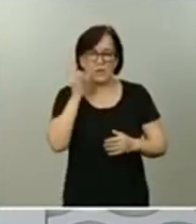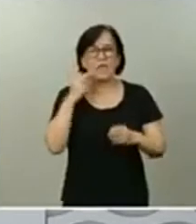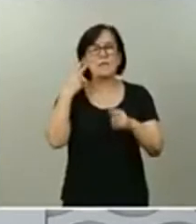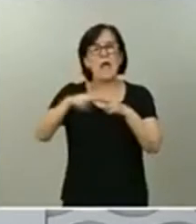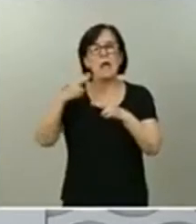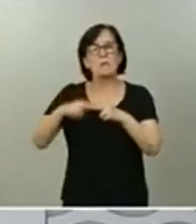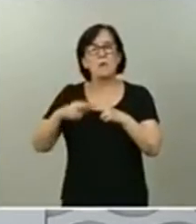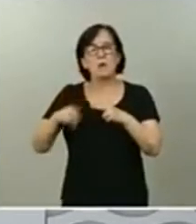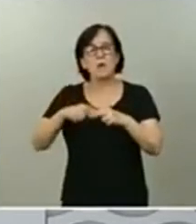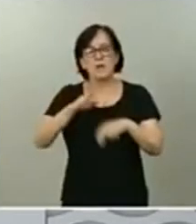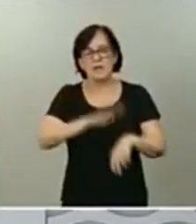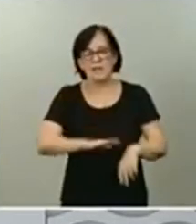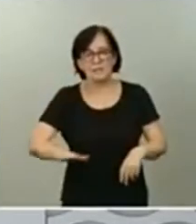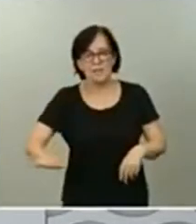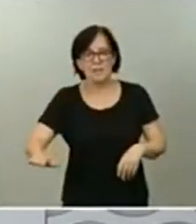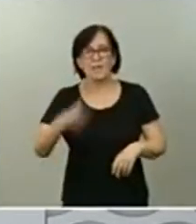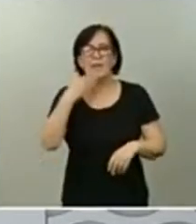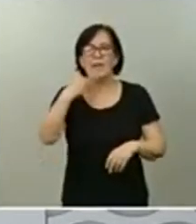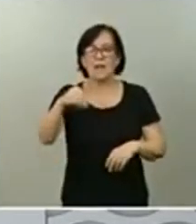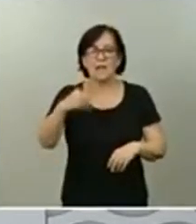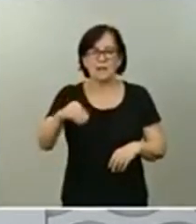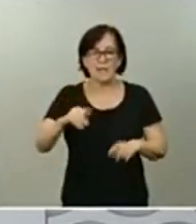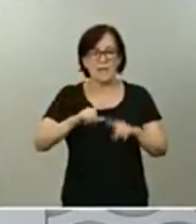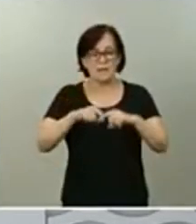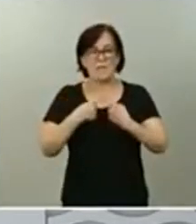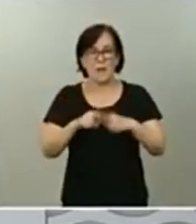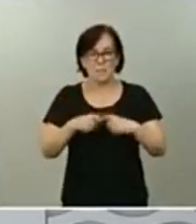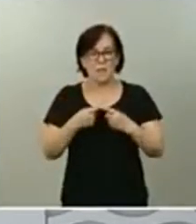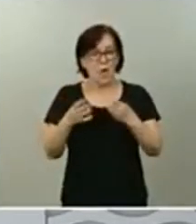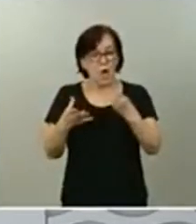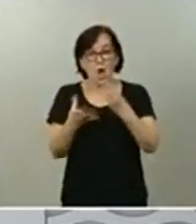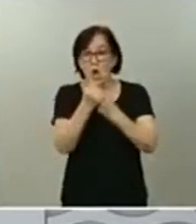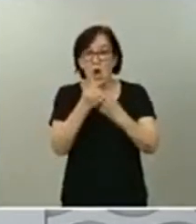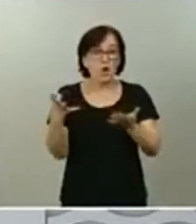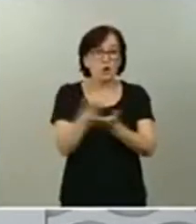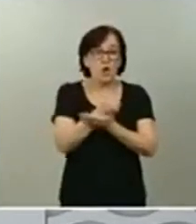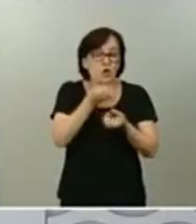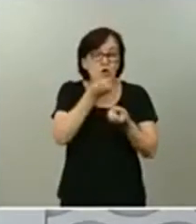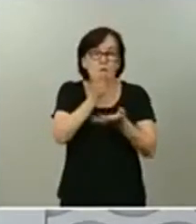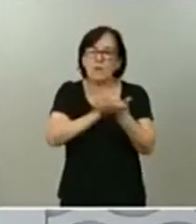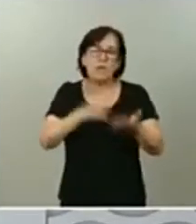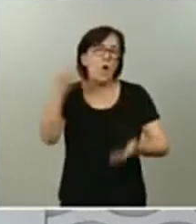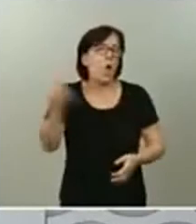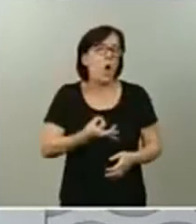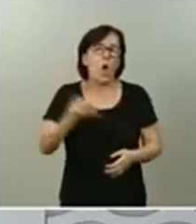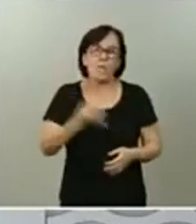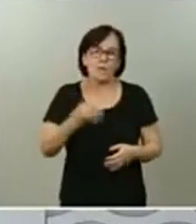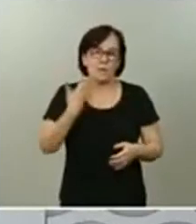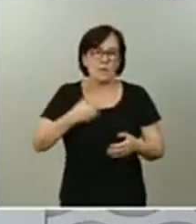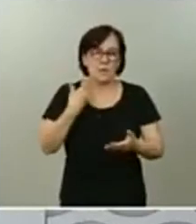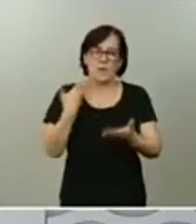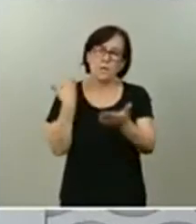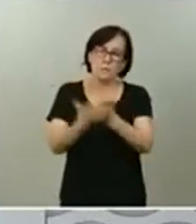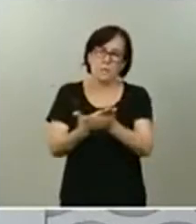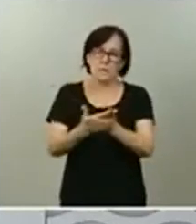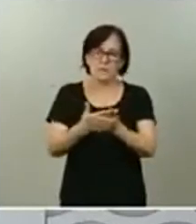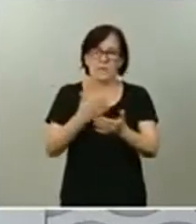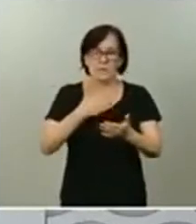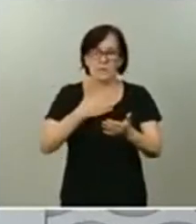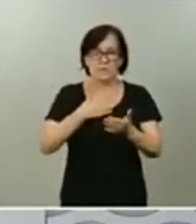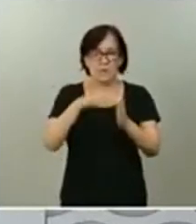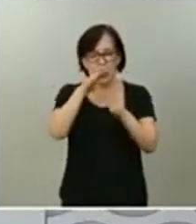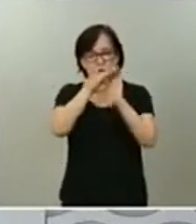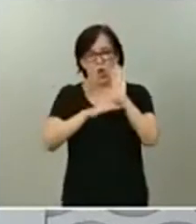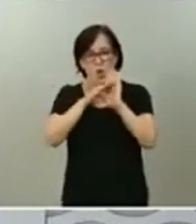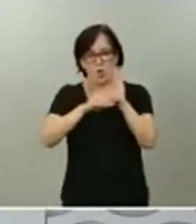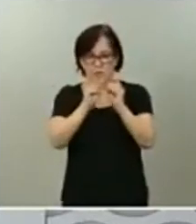infancia, adolescencia y familia, todos ellos informes obligados como se plantean en la propia orden de elaboración.